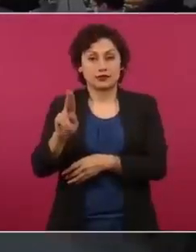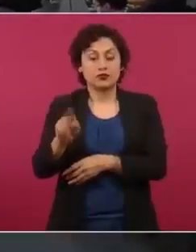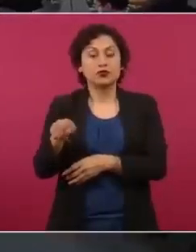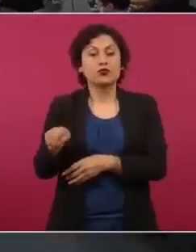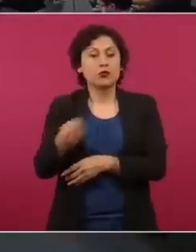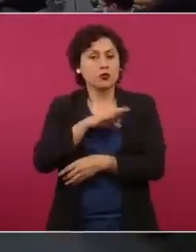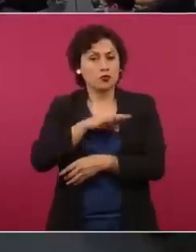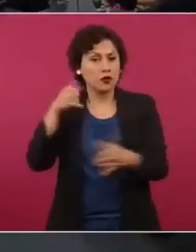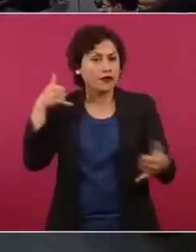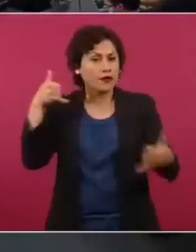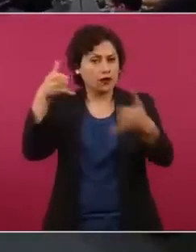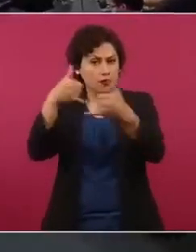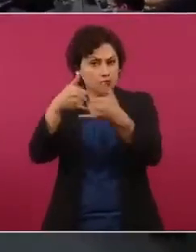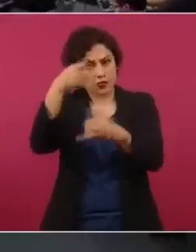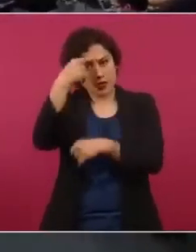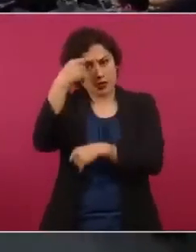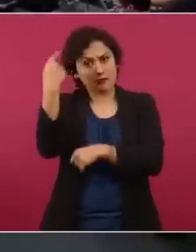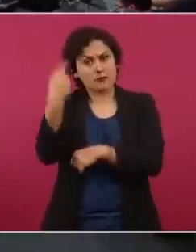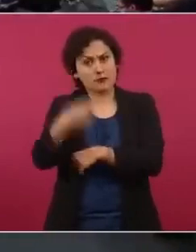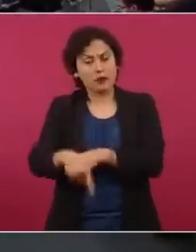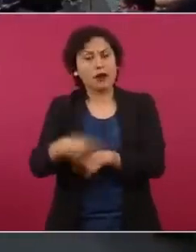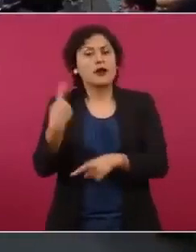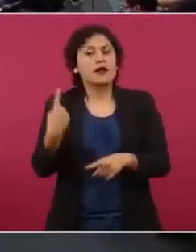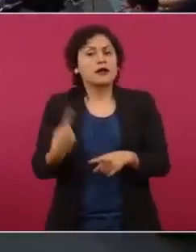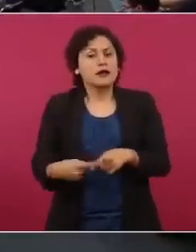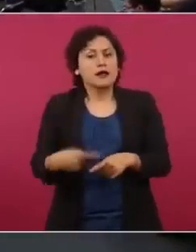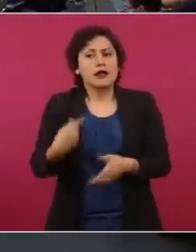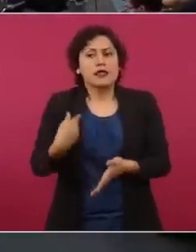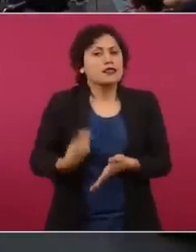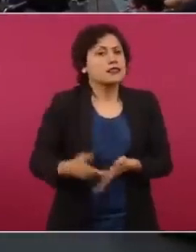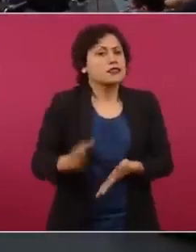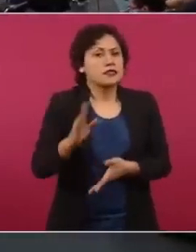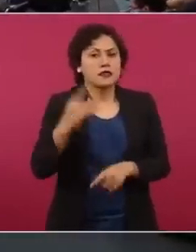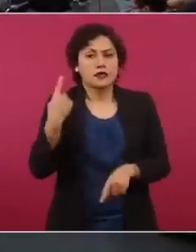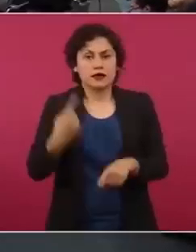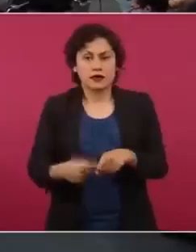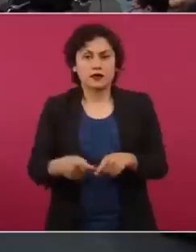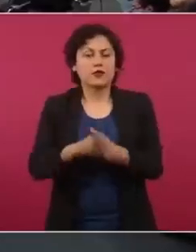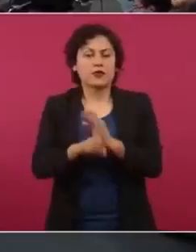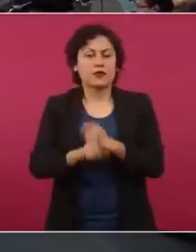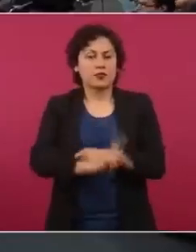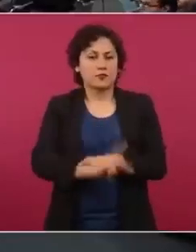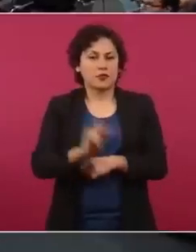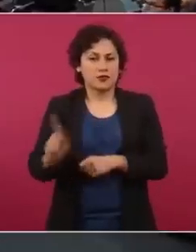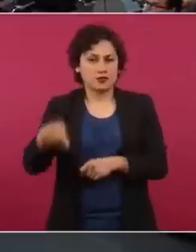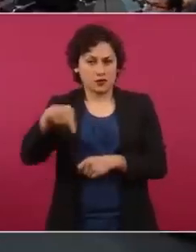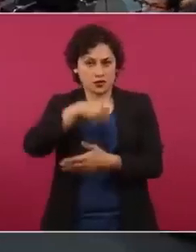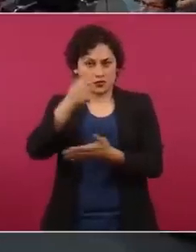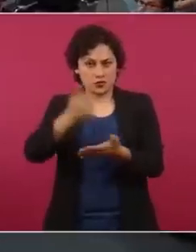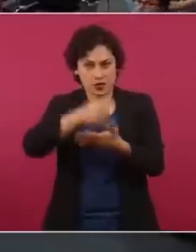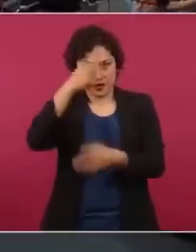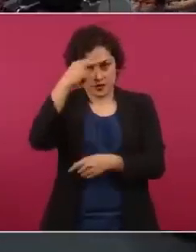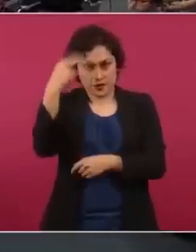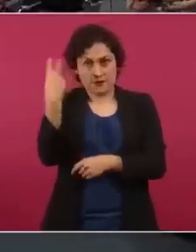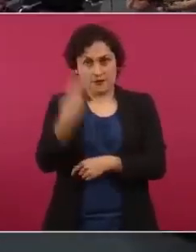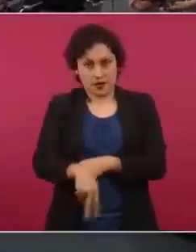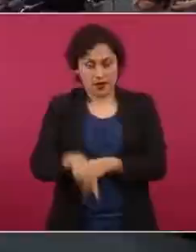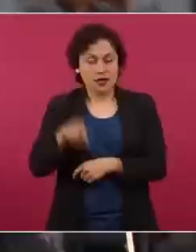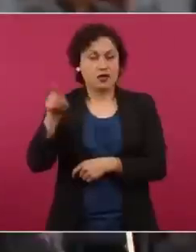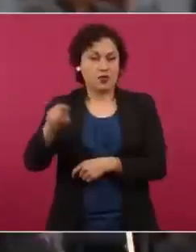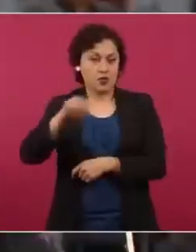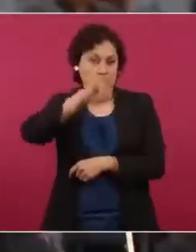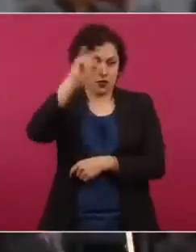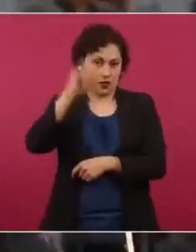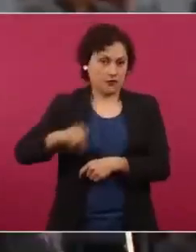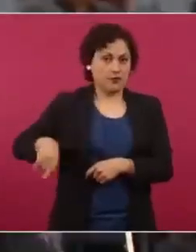país, como lo hizo la jefa de gobierno, Claudia Shebaún, aquí en la Ciudad de México, que pusieron una mesa de atención, porque de verdad, presidente, que si usted pone una mesa de atención